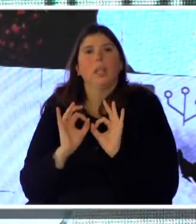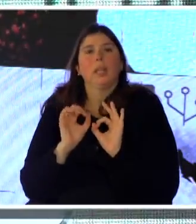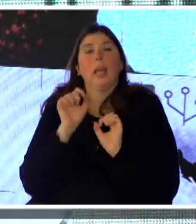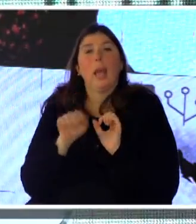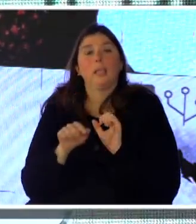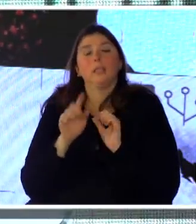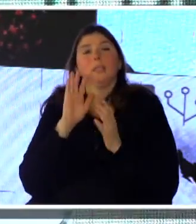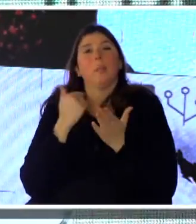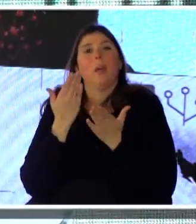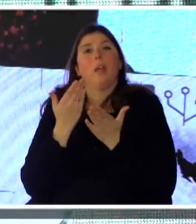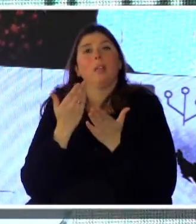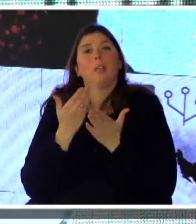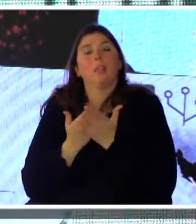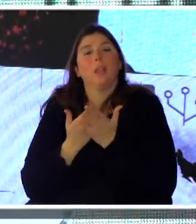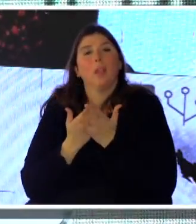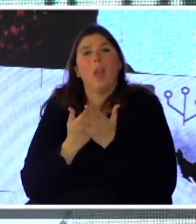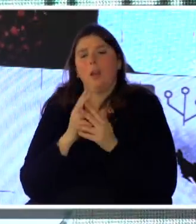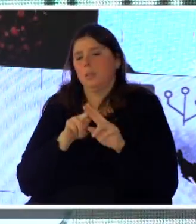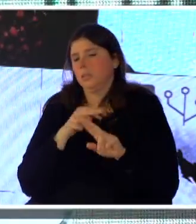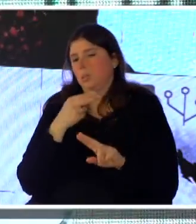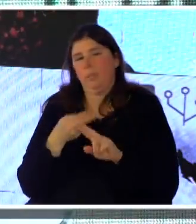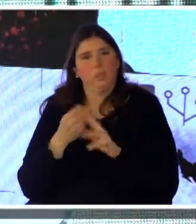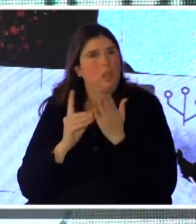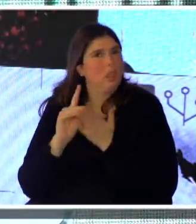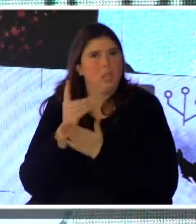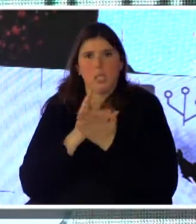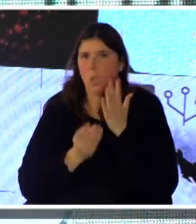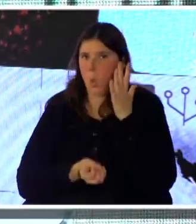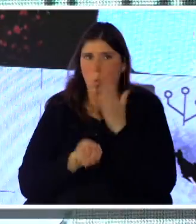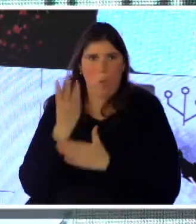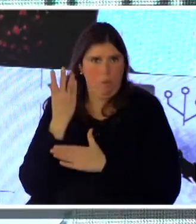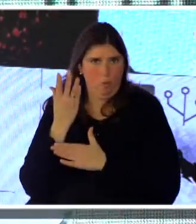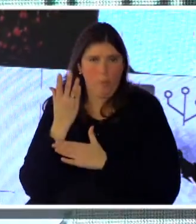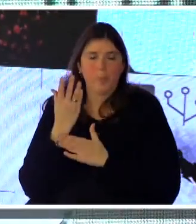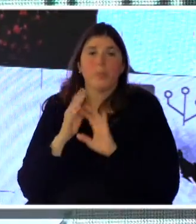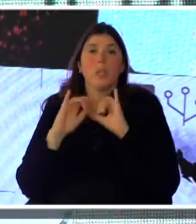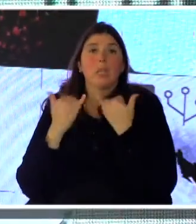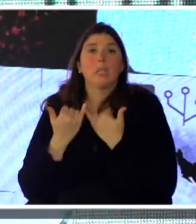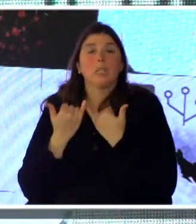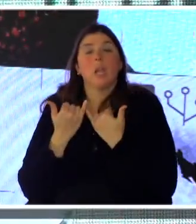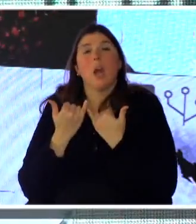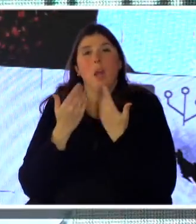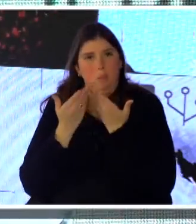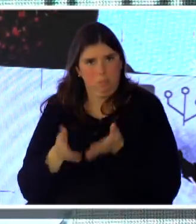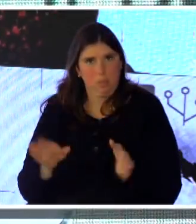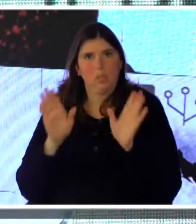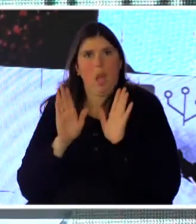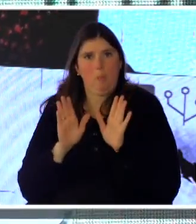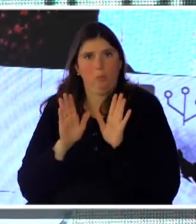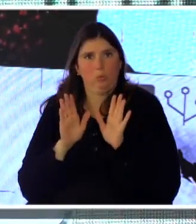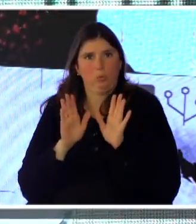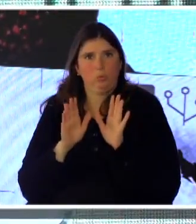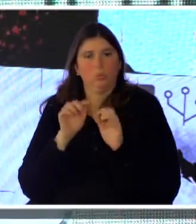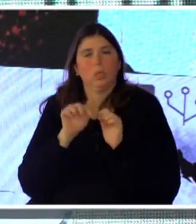que se está planteando un rediseño total del sitio. Ya estamos comenzando la implementación y